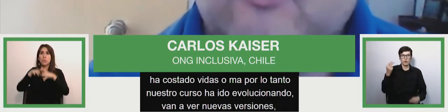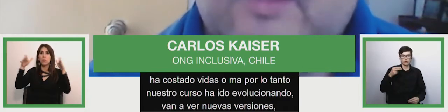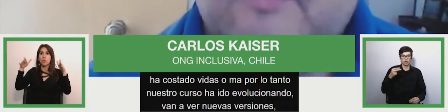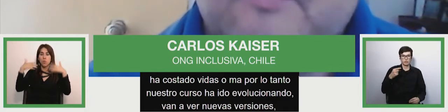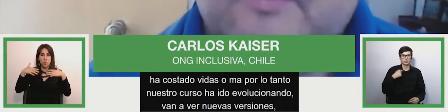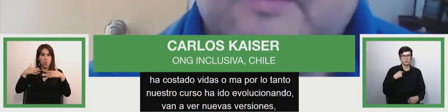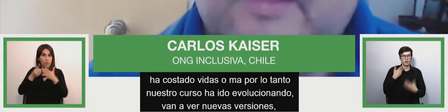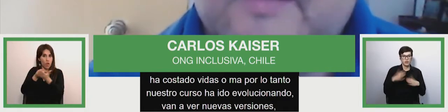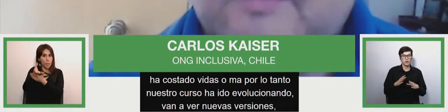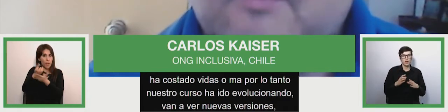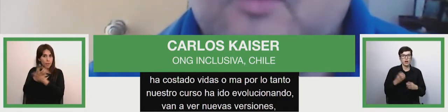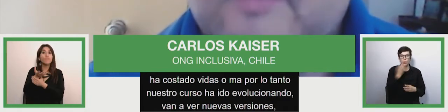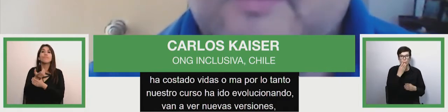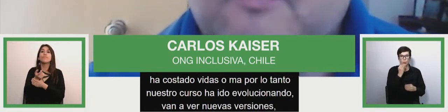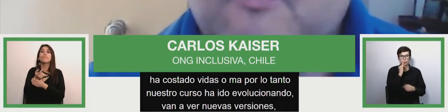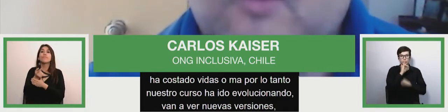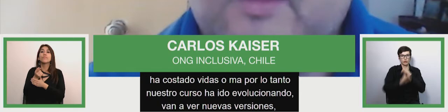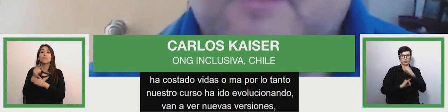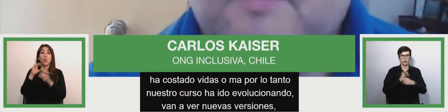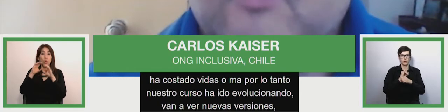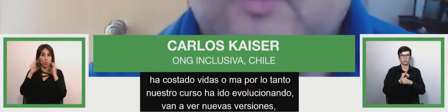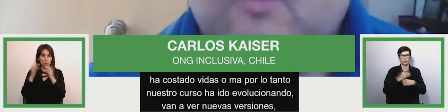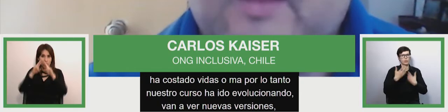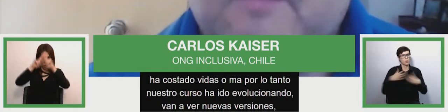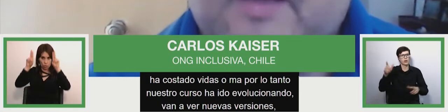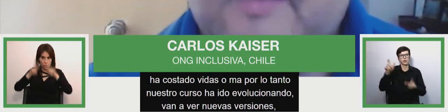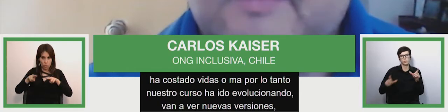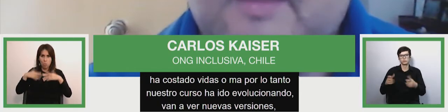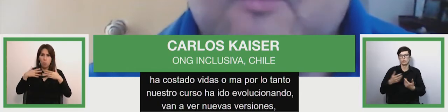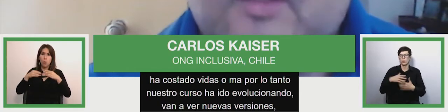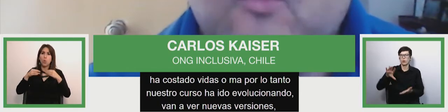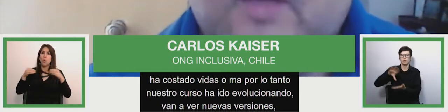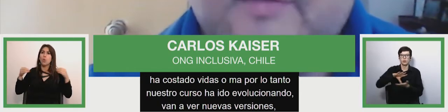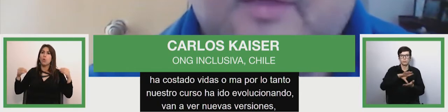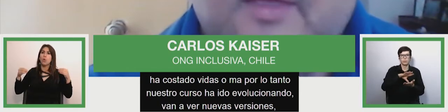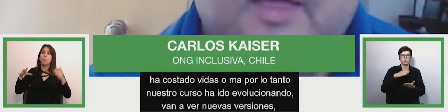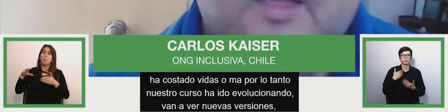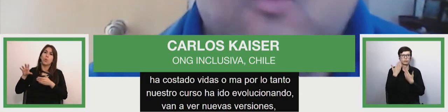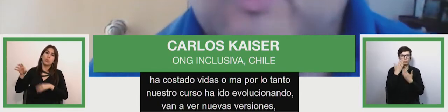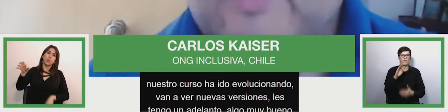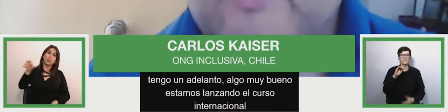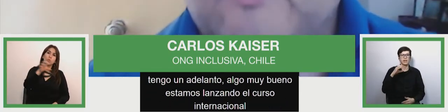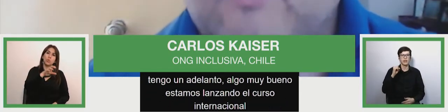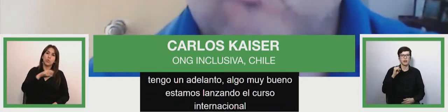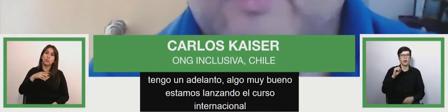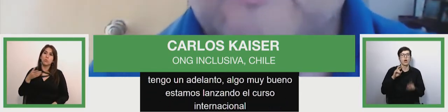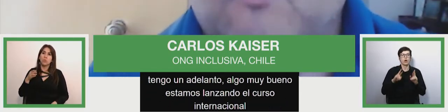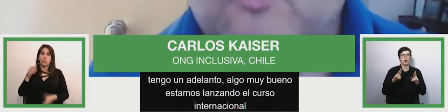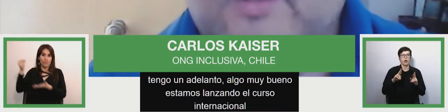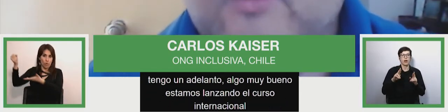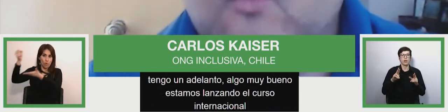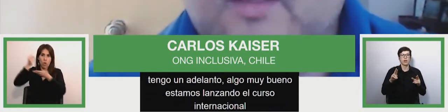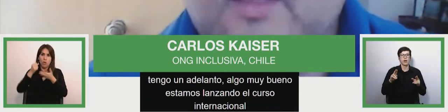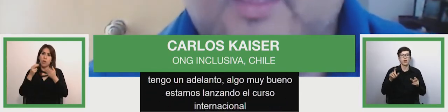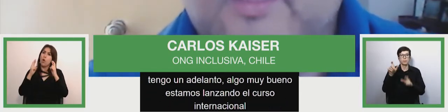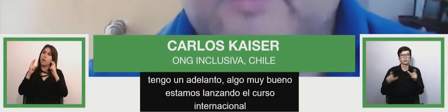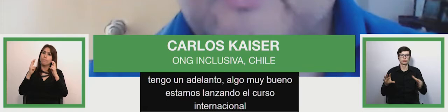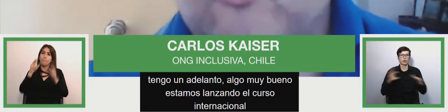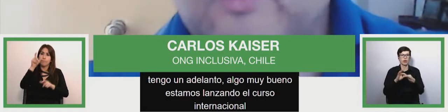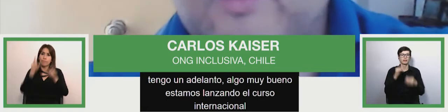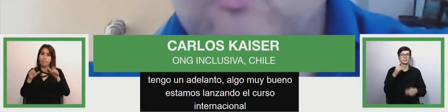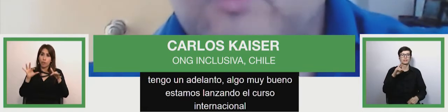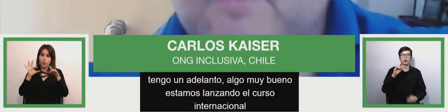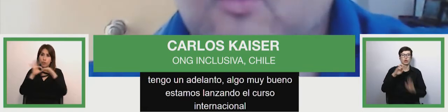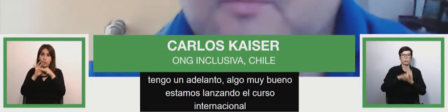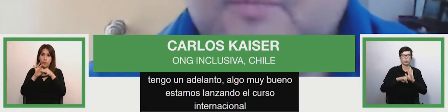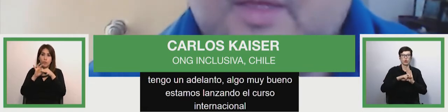lanzando el curso internacional y ese puede ser cualquier persona de cualquier país estamos dando becas ojalá gente vinculada a Zero Project la tome están tanto en